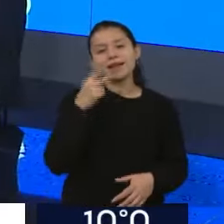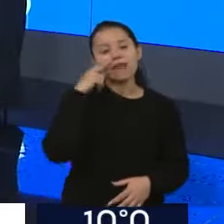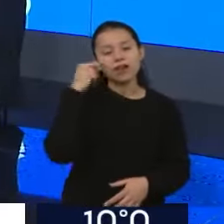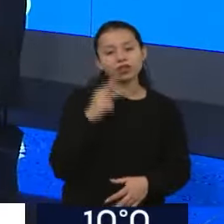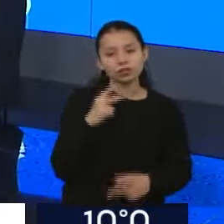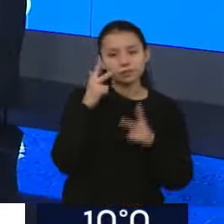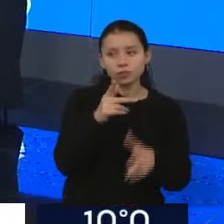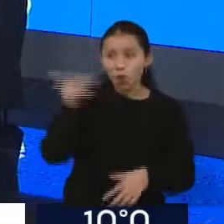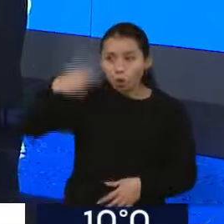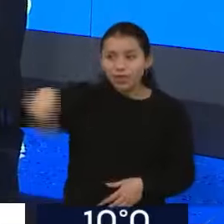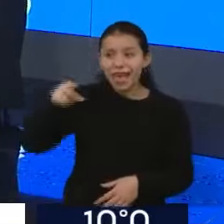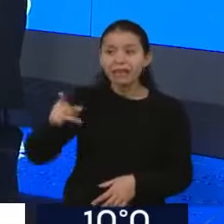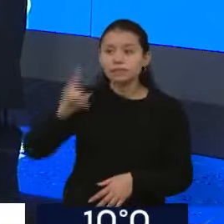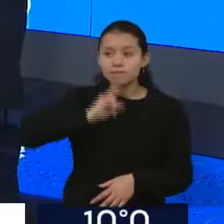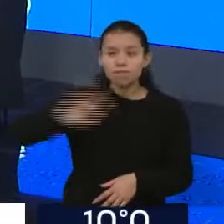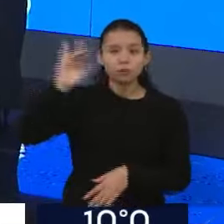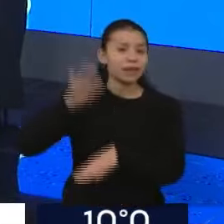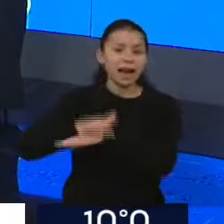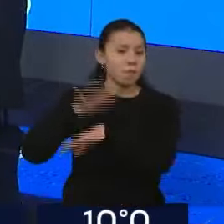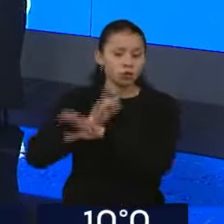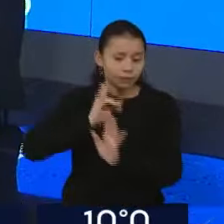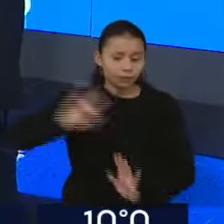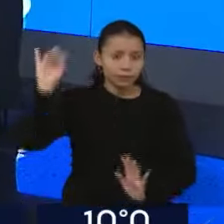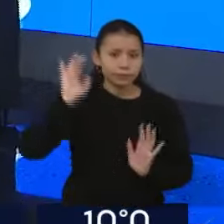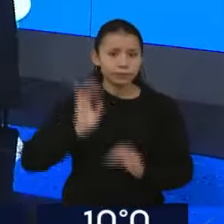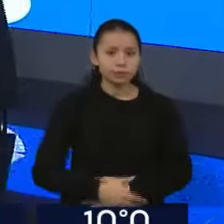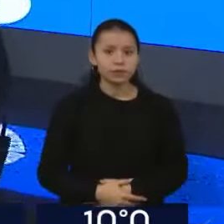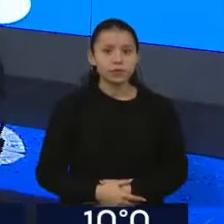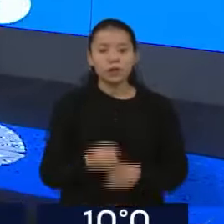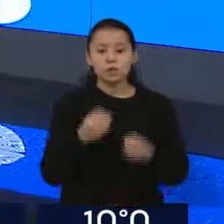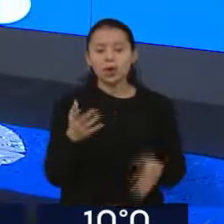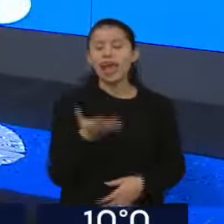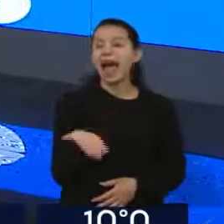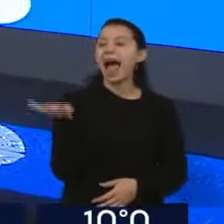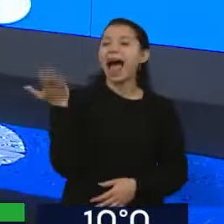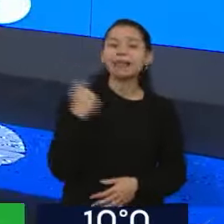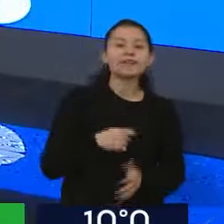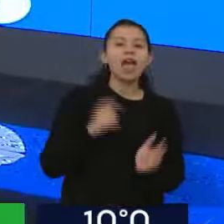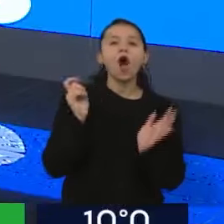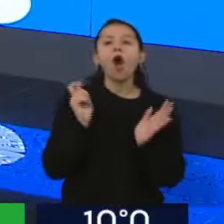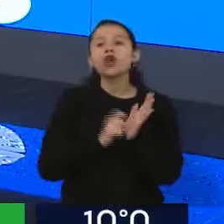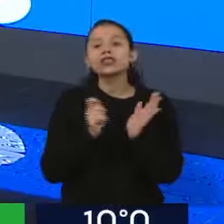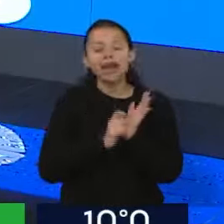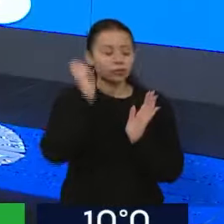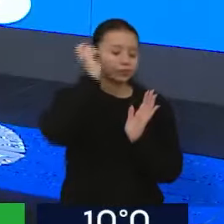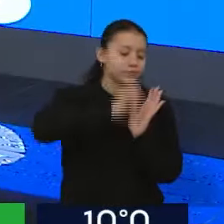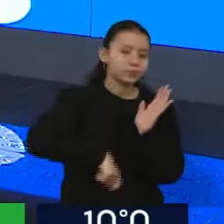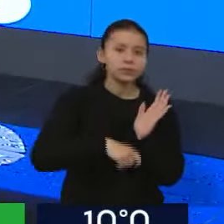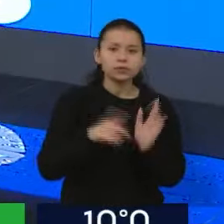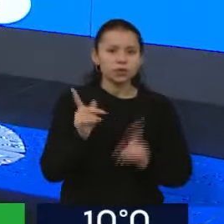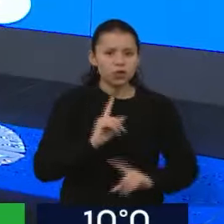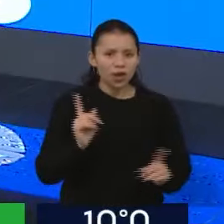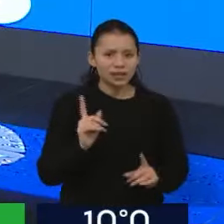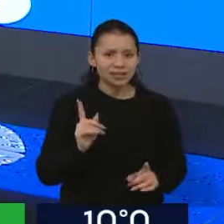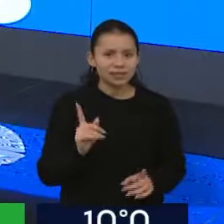son... que tienen impericia porque no se habla de un contrato de un año al otro, sino que se analiza al principio de año cuál va a ser la oferta de gas que tengas